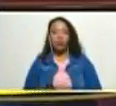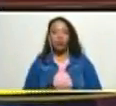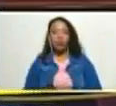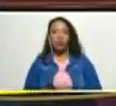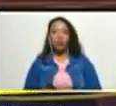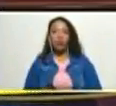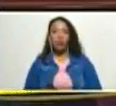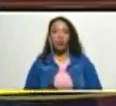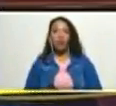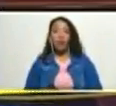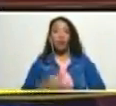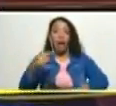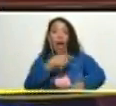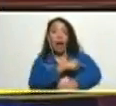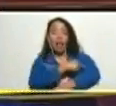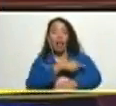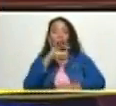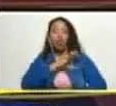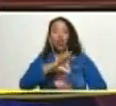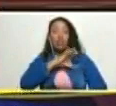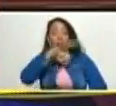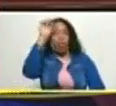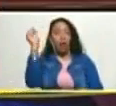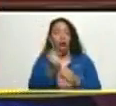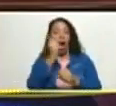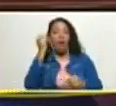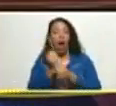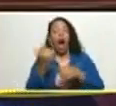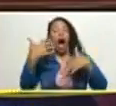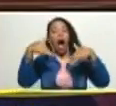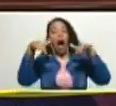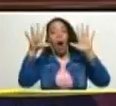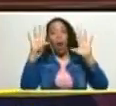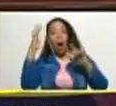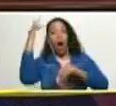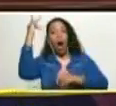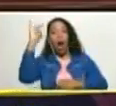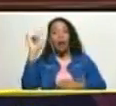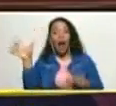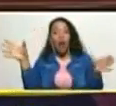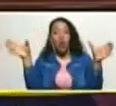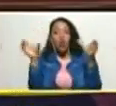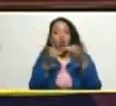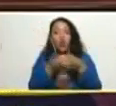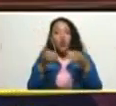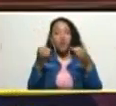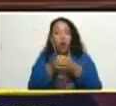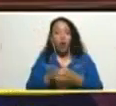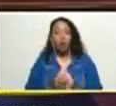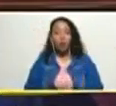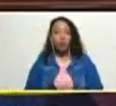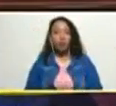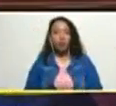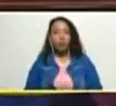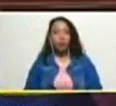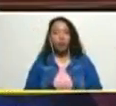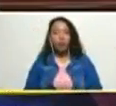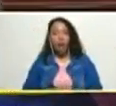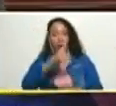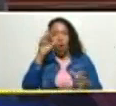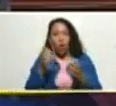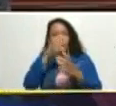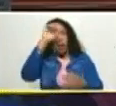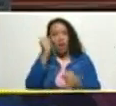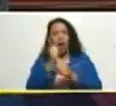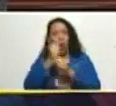de las heridas sociales laborales que aún cruzan el cuerpo de la clase obrera y